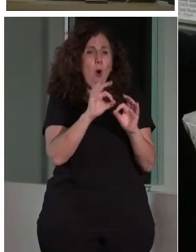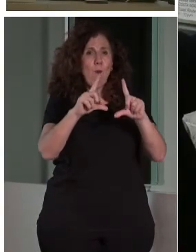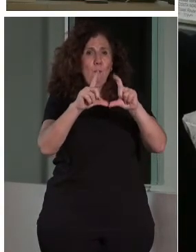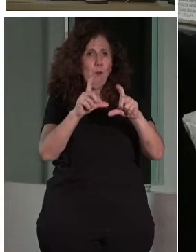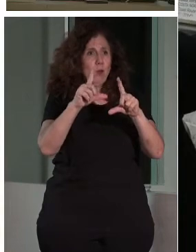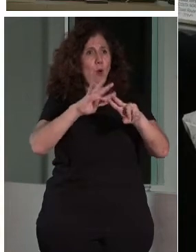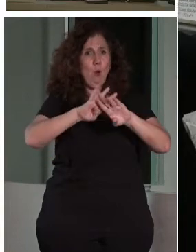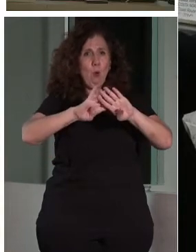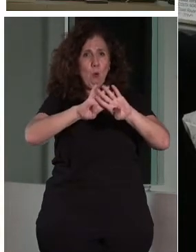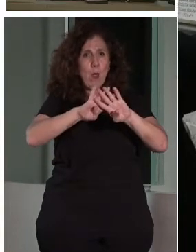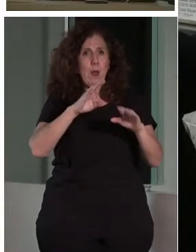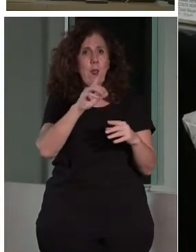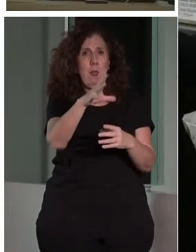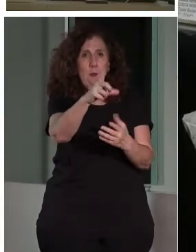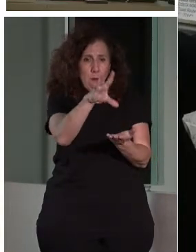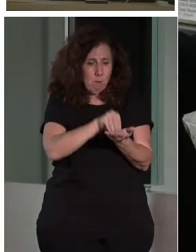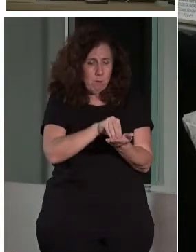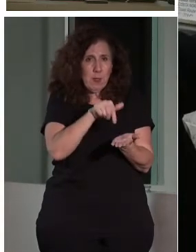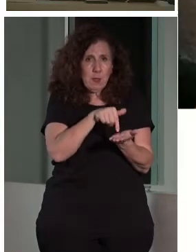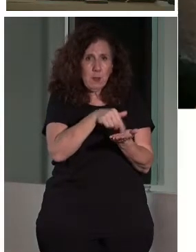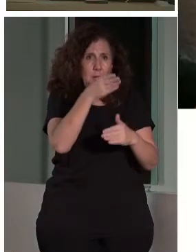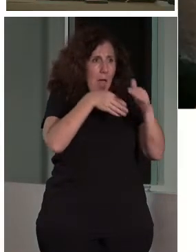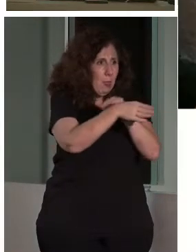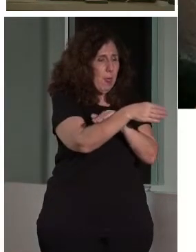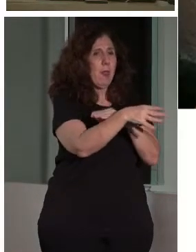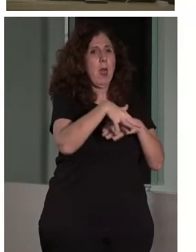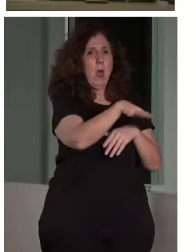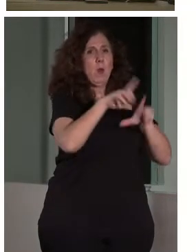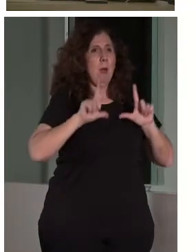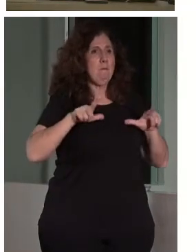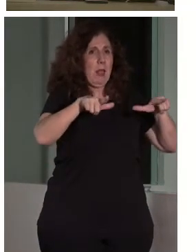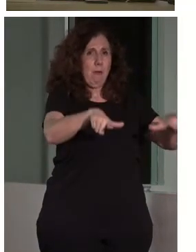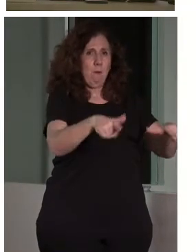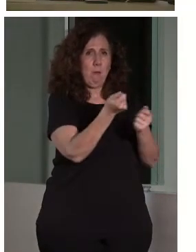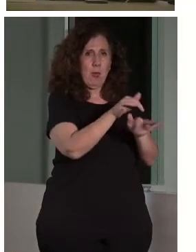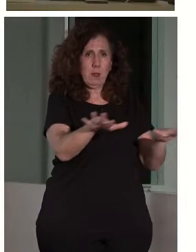Accedes a contenidos en plataformas gratuitas. O que es un poco como estamos trabajando nosotros.